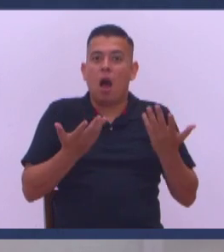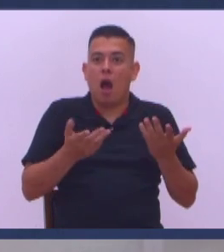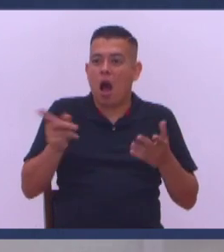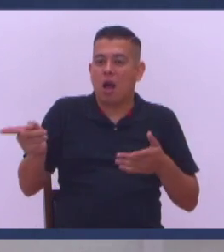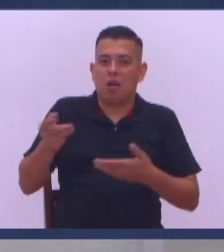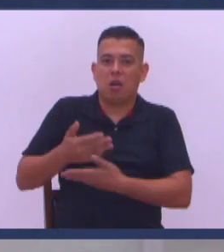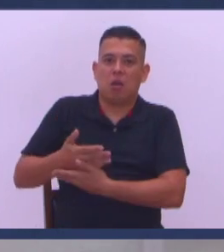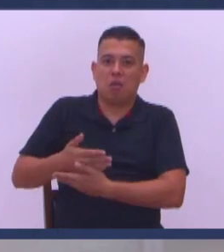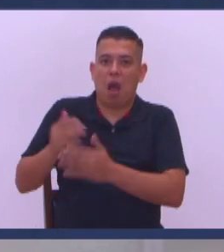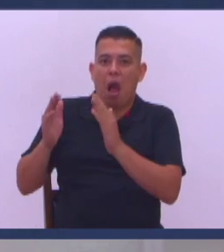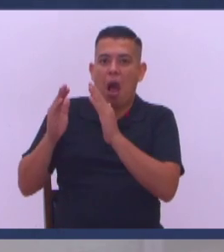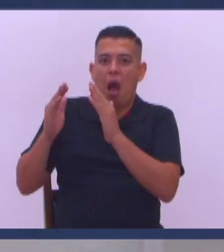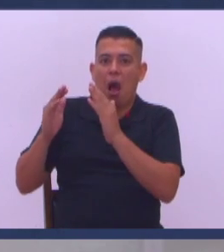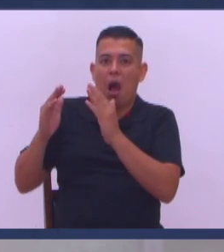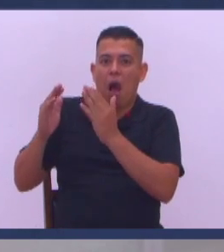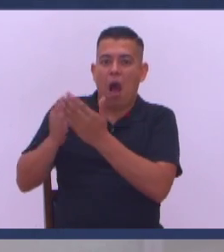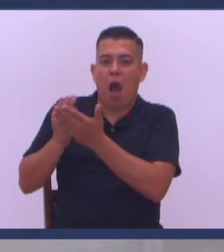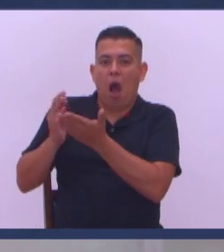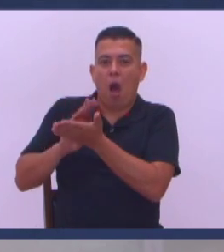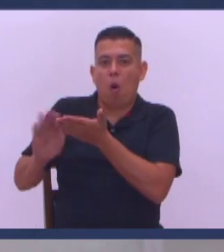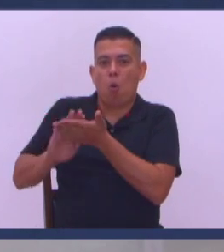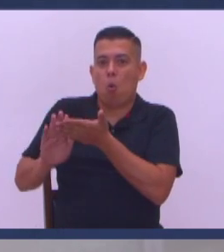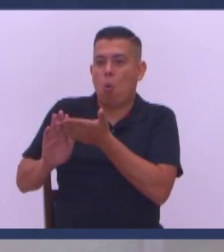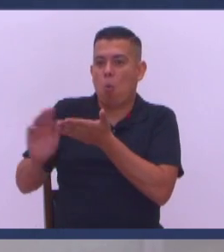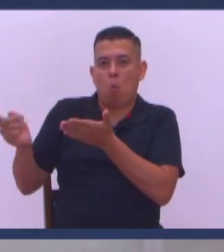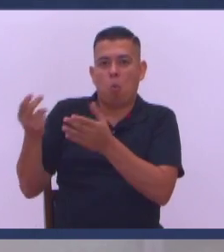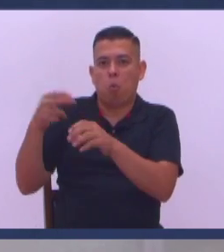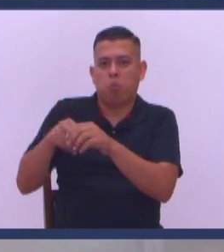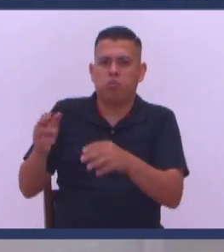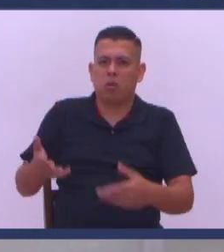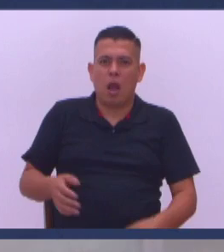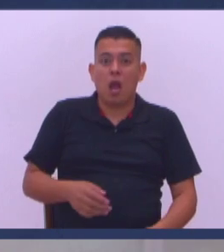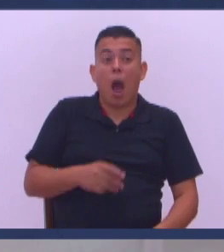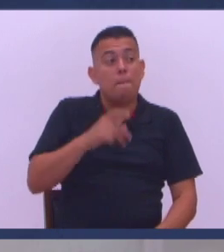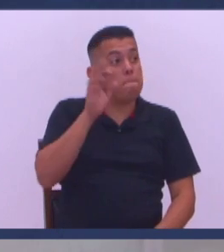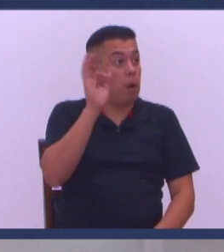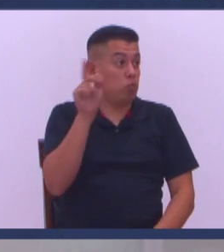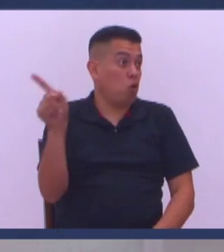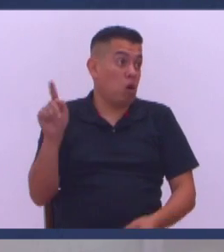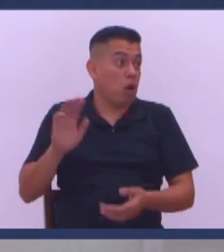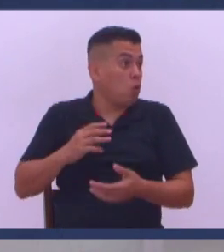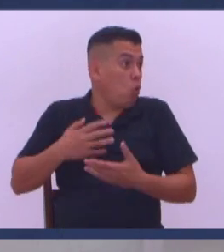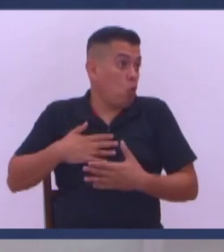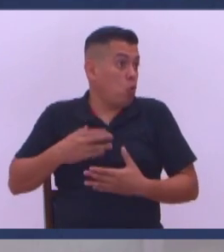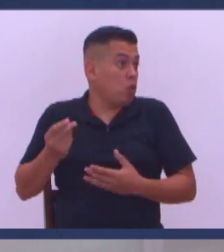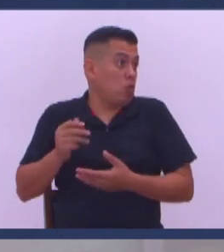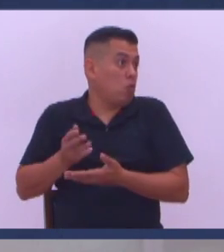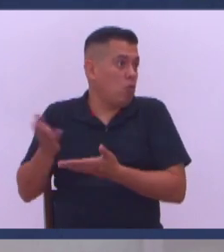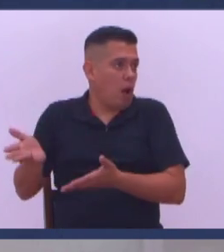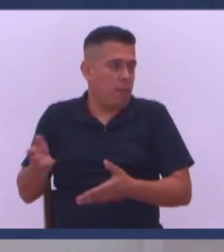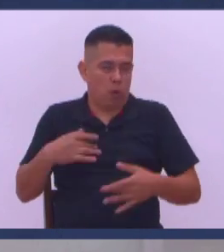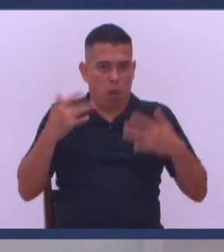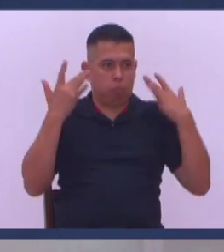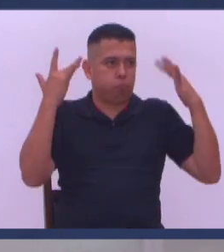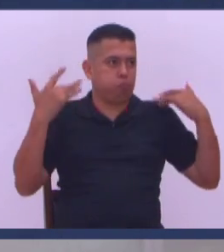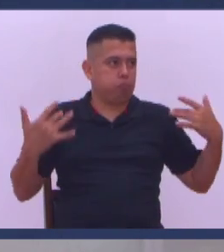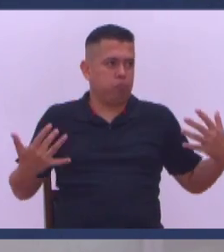sucede? Y el bicho Sin ir a la escuela ¿Por qué? Porque no nos alcanza Pastor ¿Y aquí no tienen beca Ustedes? No, no Para usted no tenemos